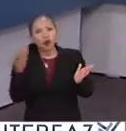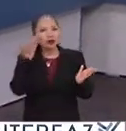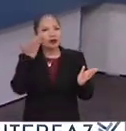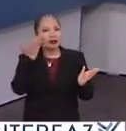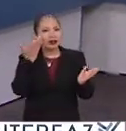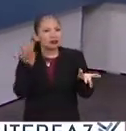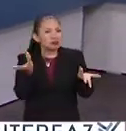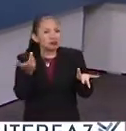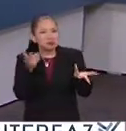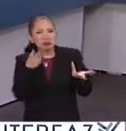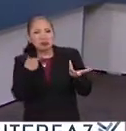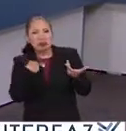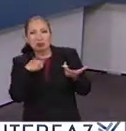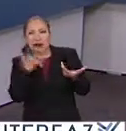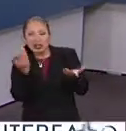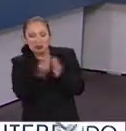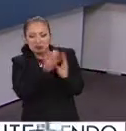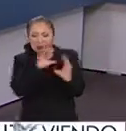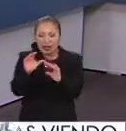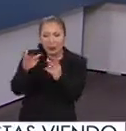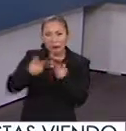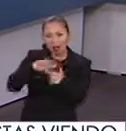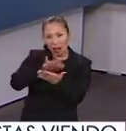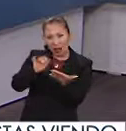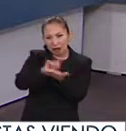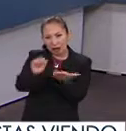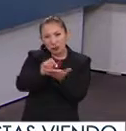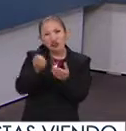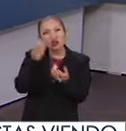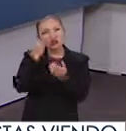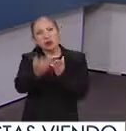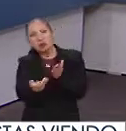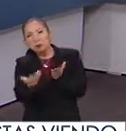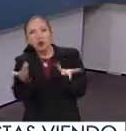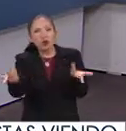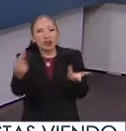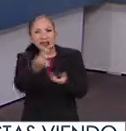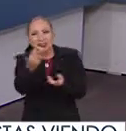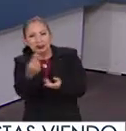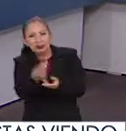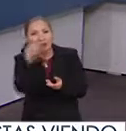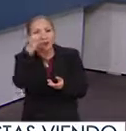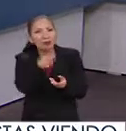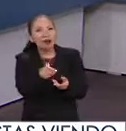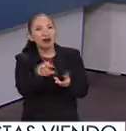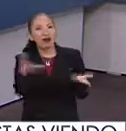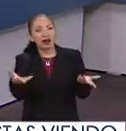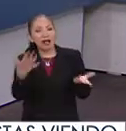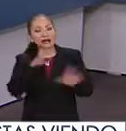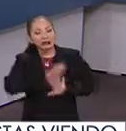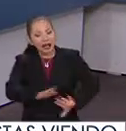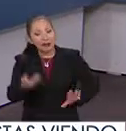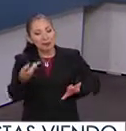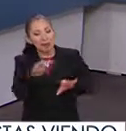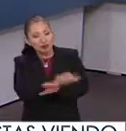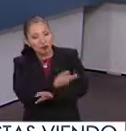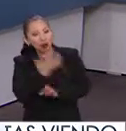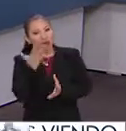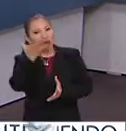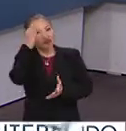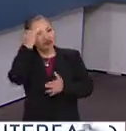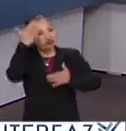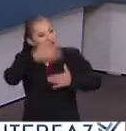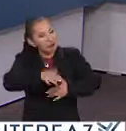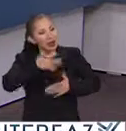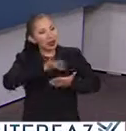alfabetización? ¿Cuánto se requiere para haber pasado este importante paso